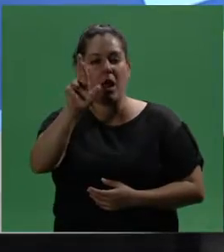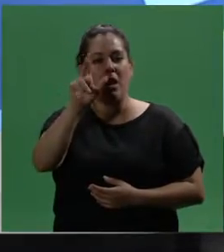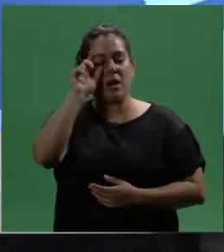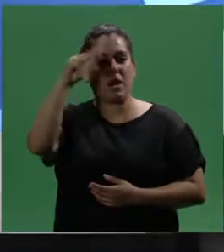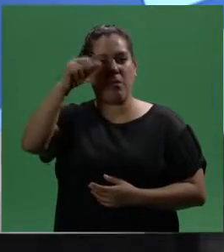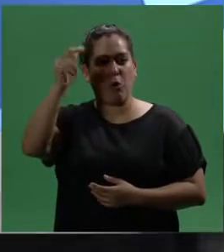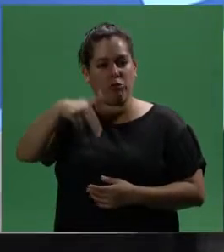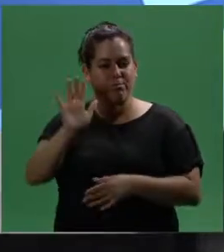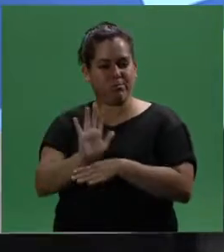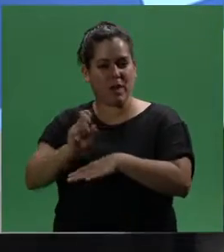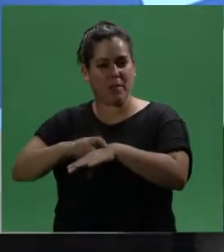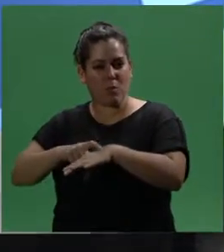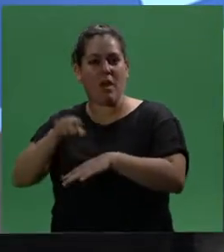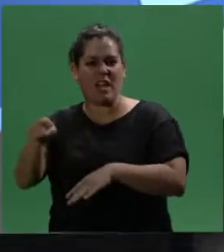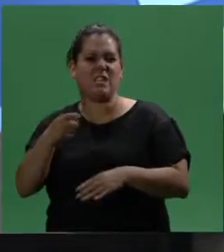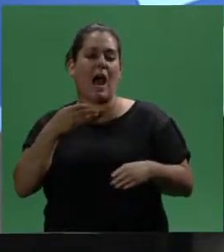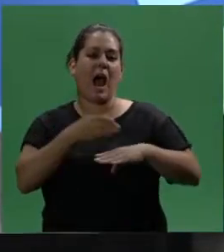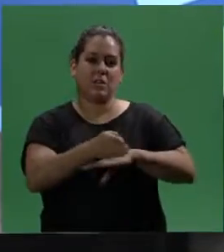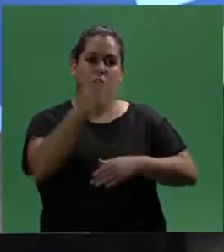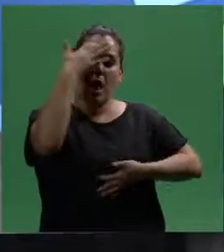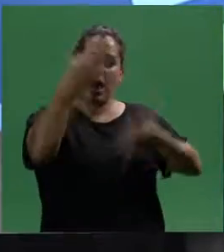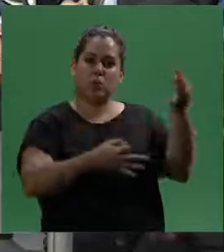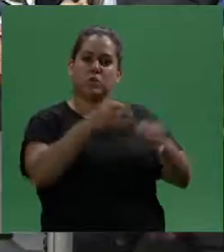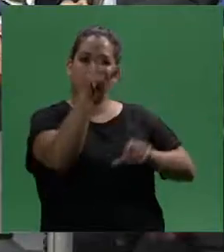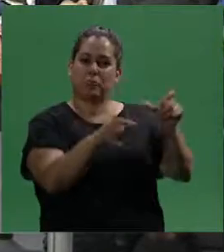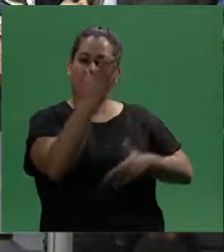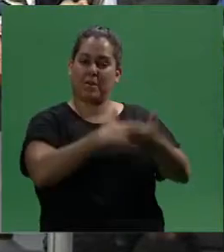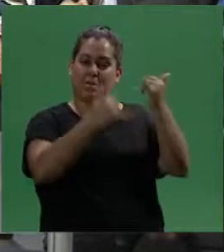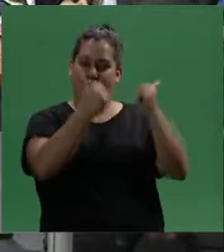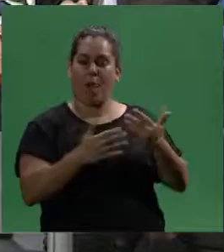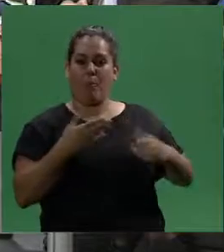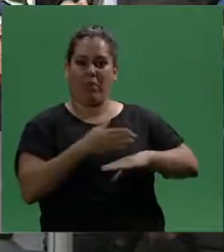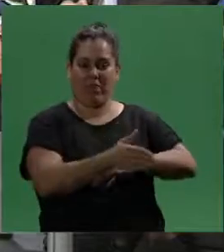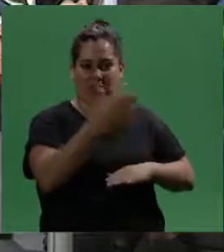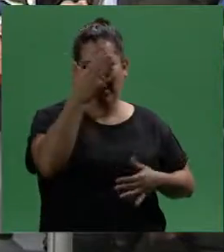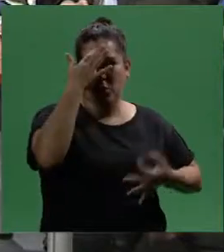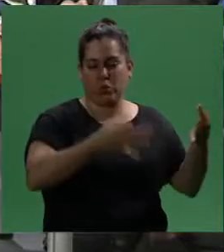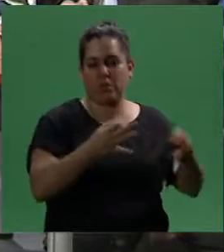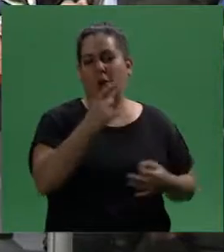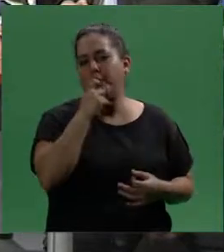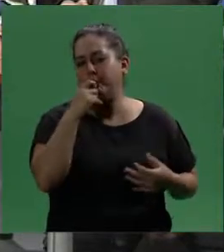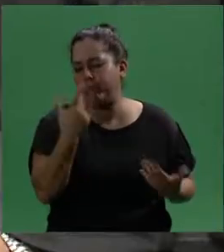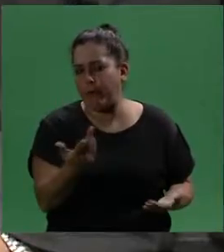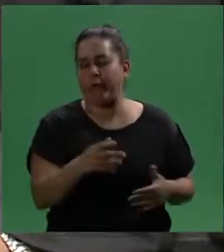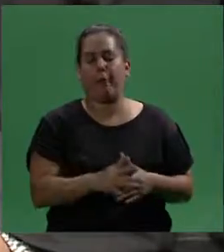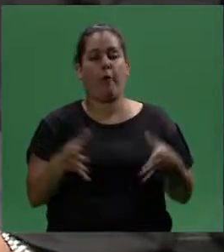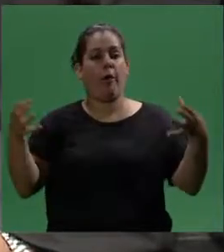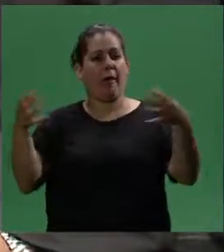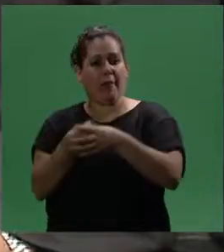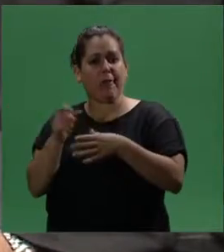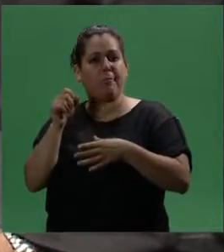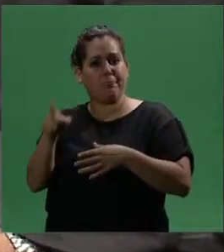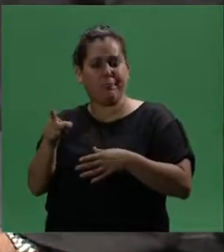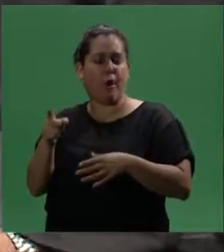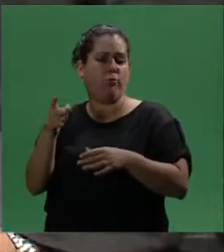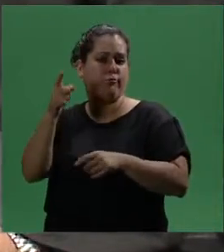es el acceso a la justicia para las personas con discapacidad. Comprende una serie de acciones, entre ellas la intervención de